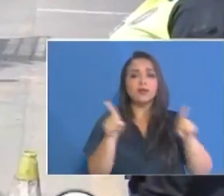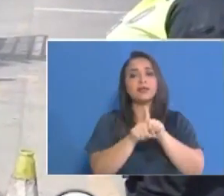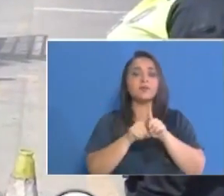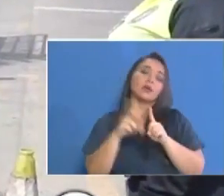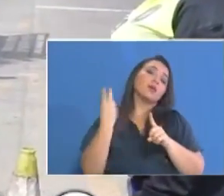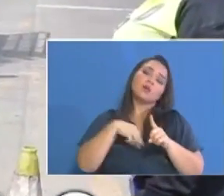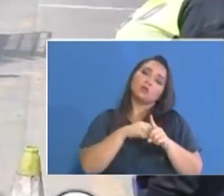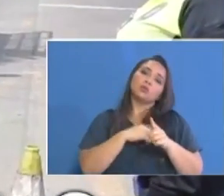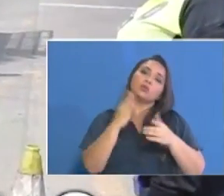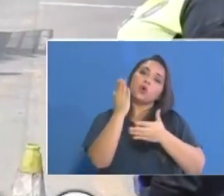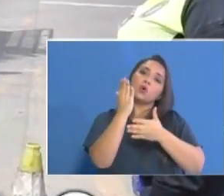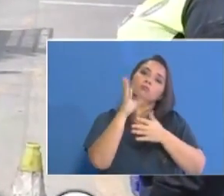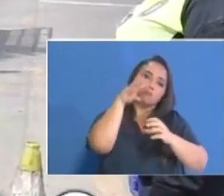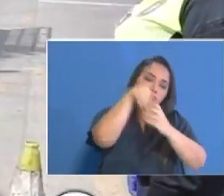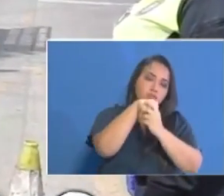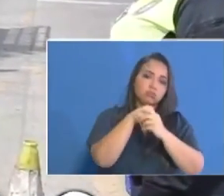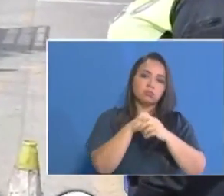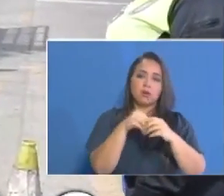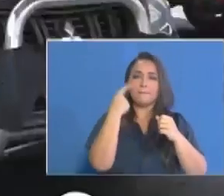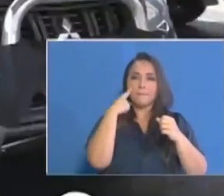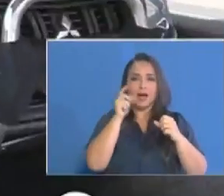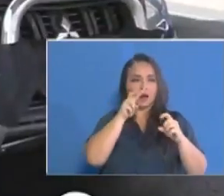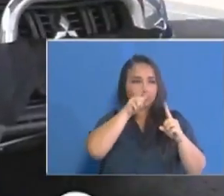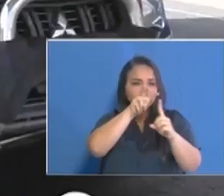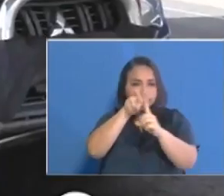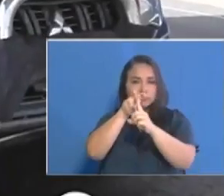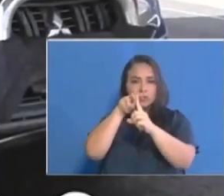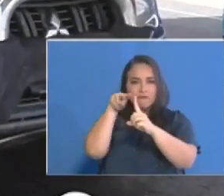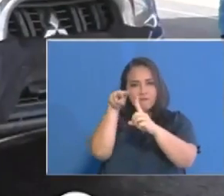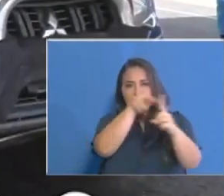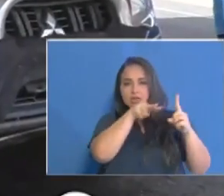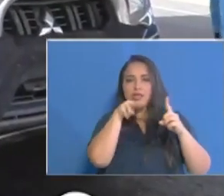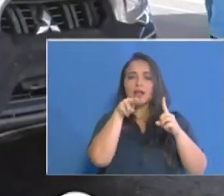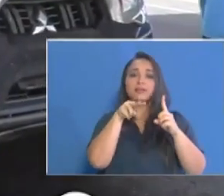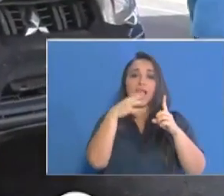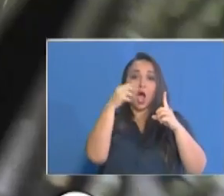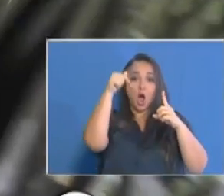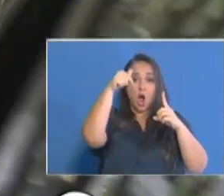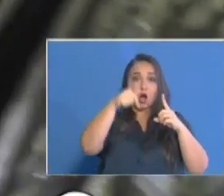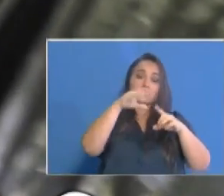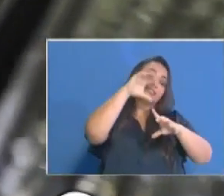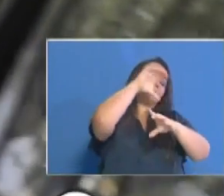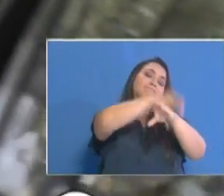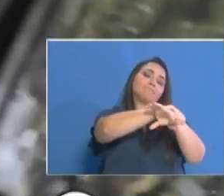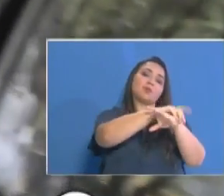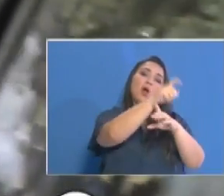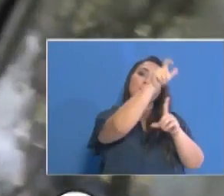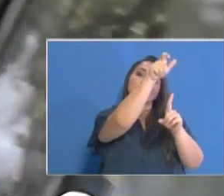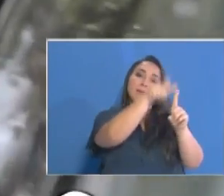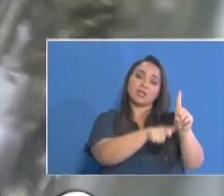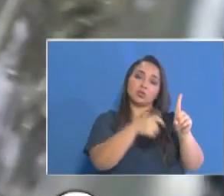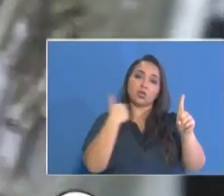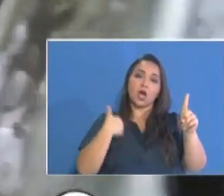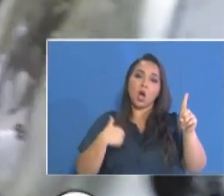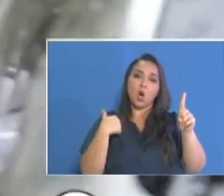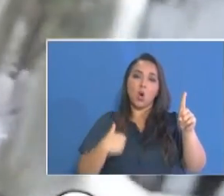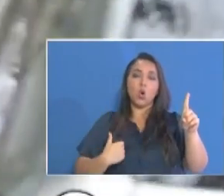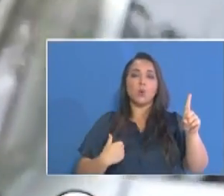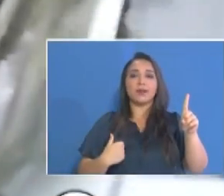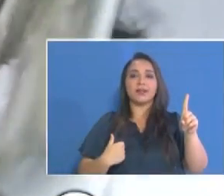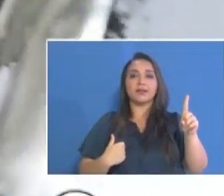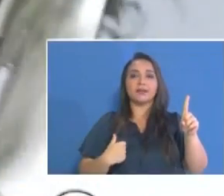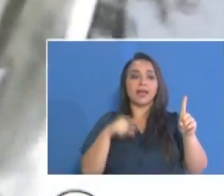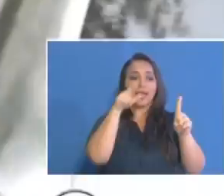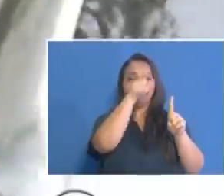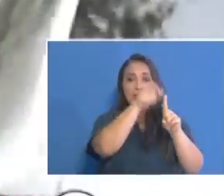como parte de los operativos de seguimiento y vigilancia se capturó un hombre en el sector un hombre de